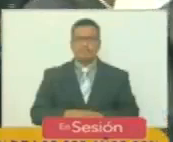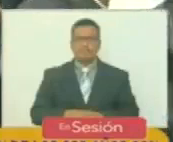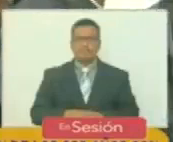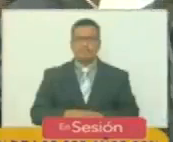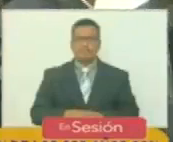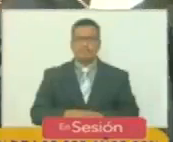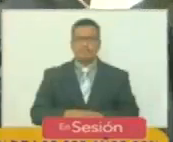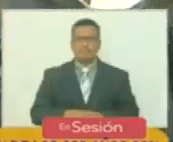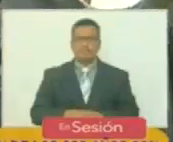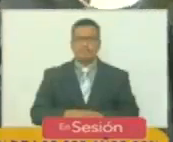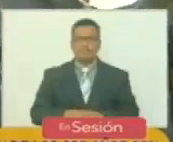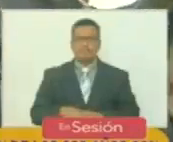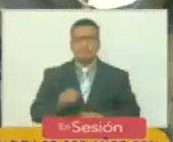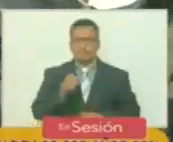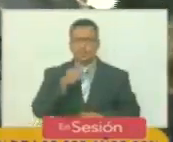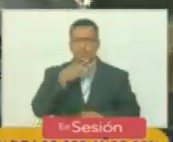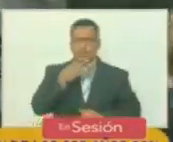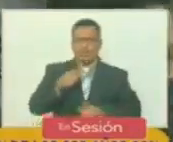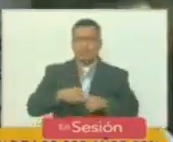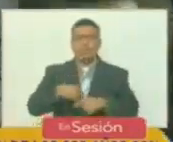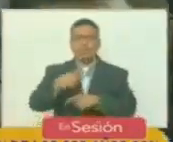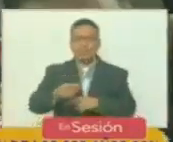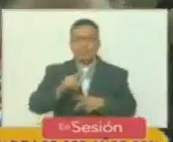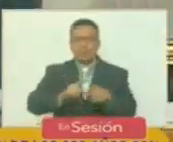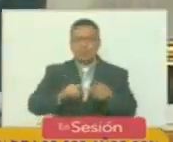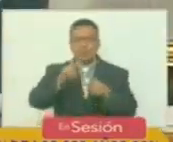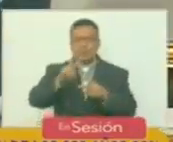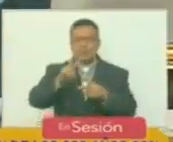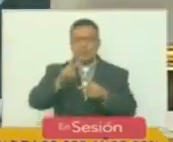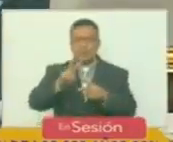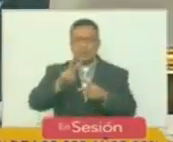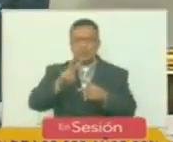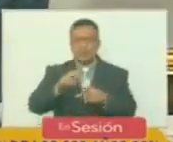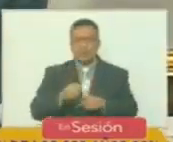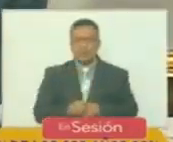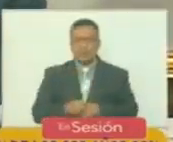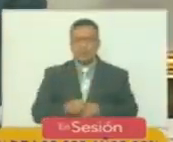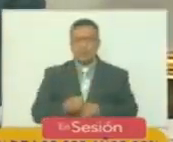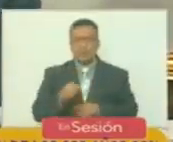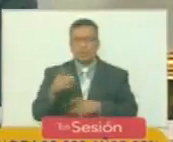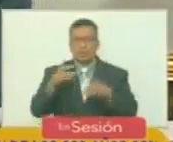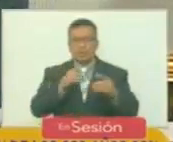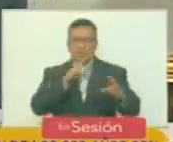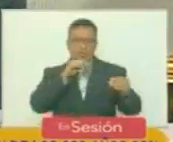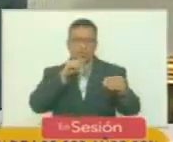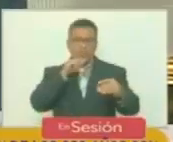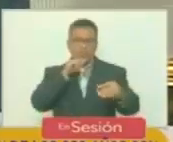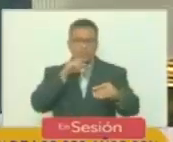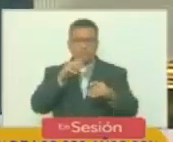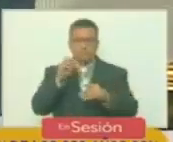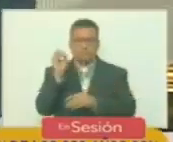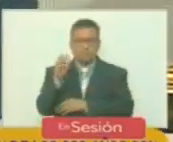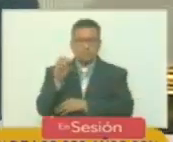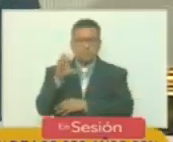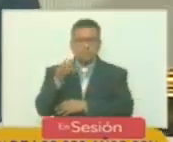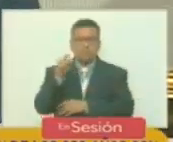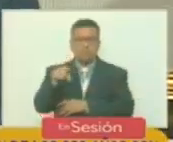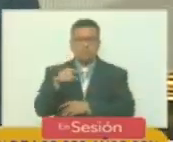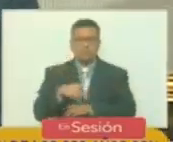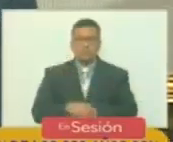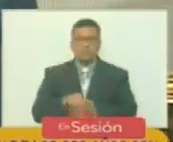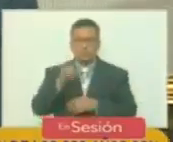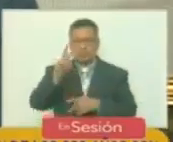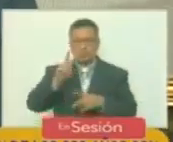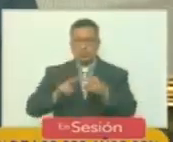bien después de dos enjundiosos discursos de dos